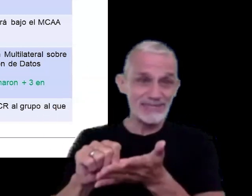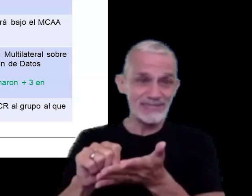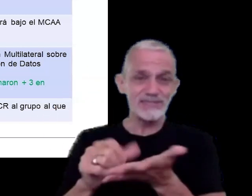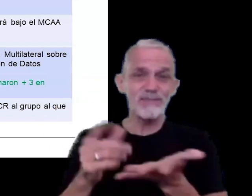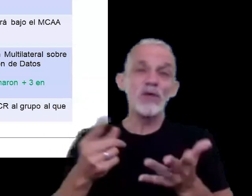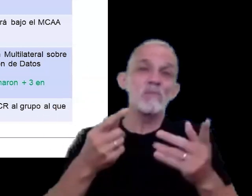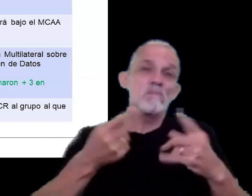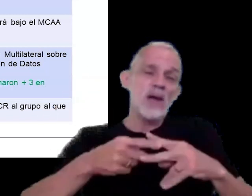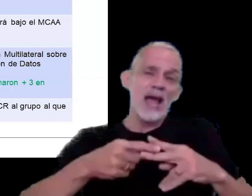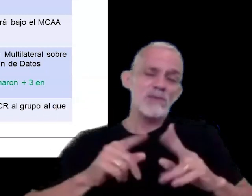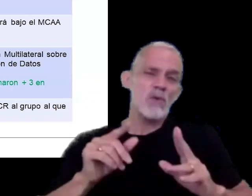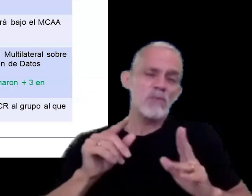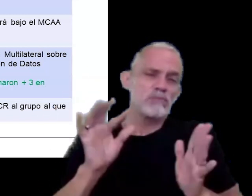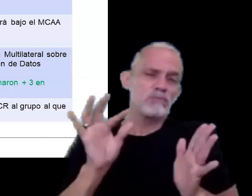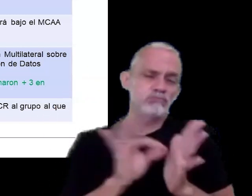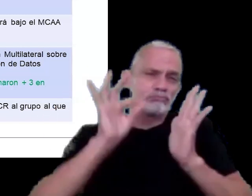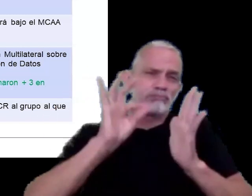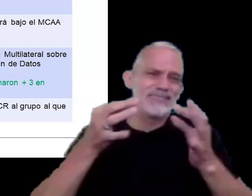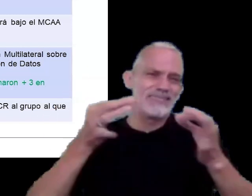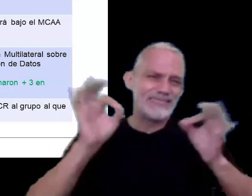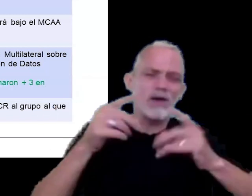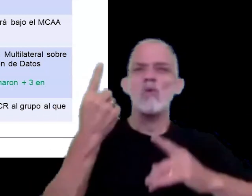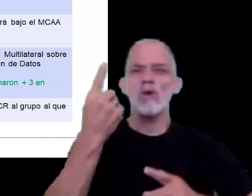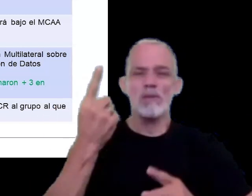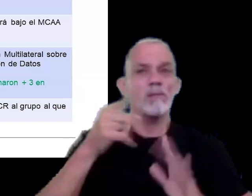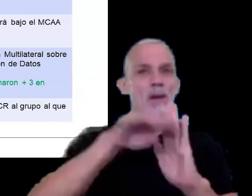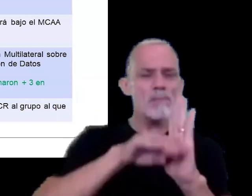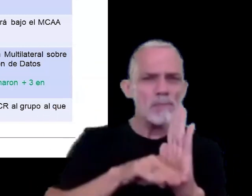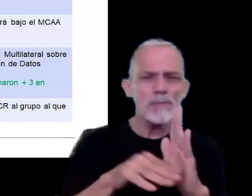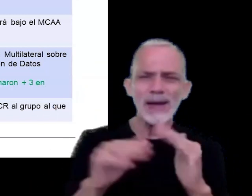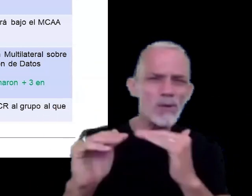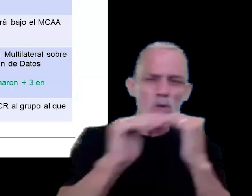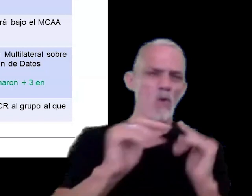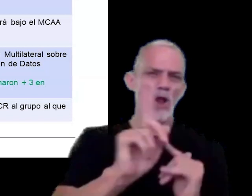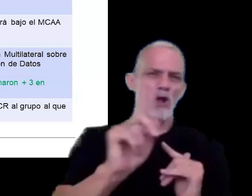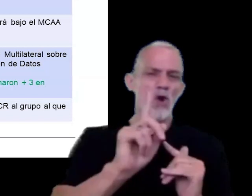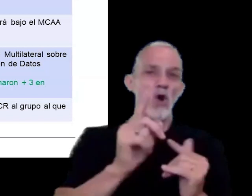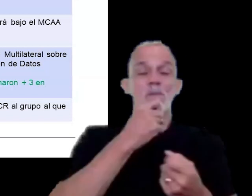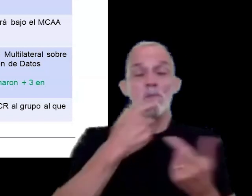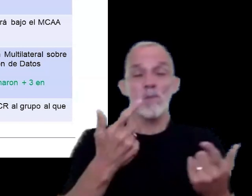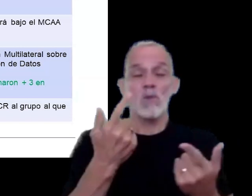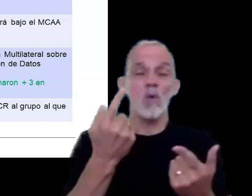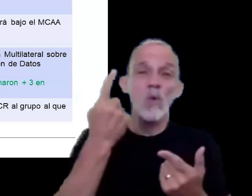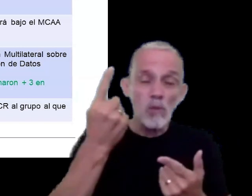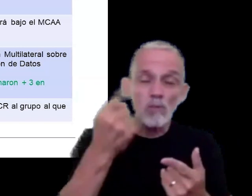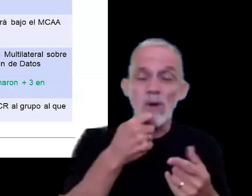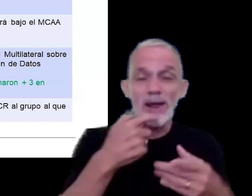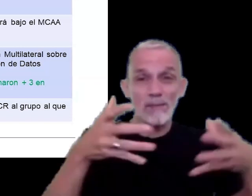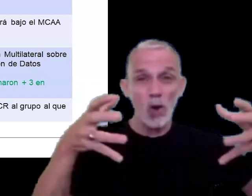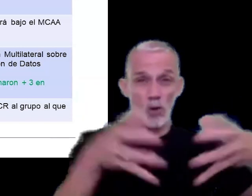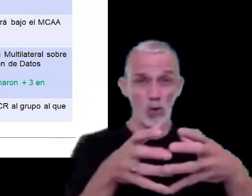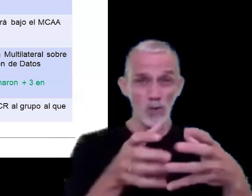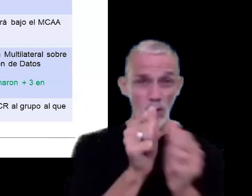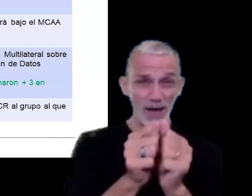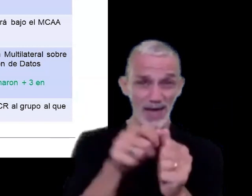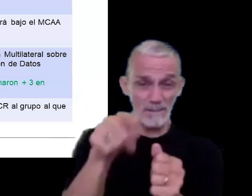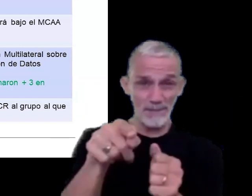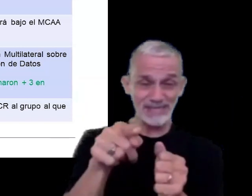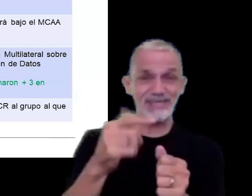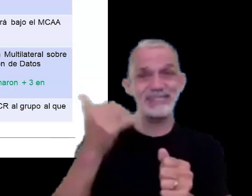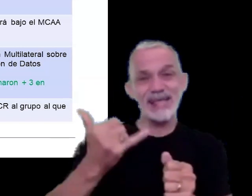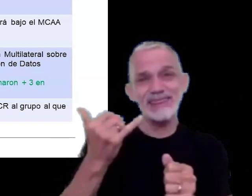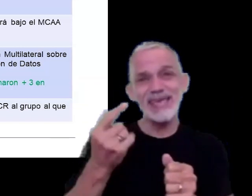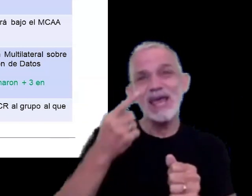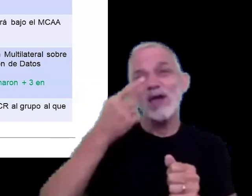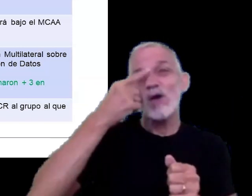excepción no por regla y que se relacionan cuando el grupo ubica o tiene una